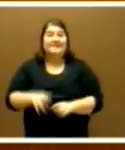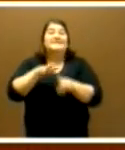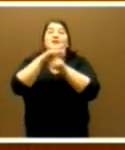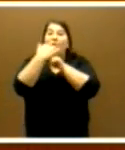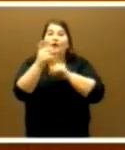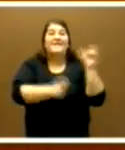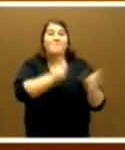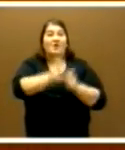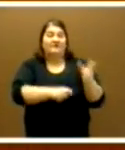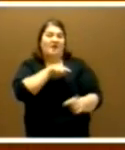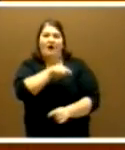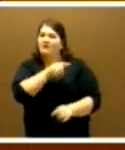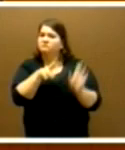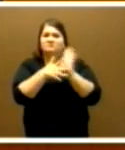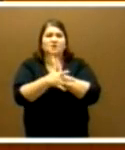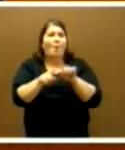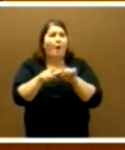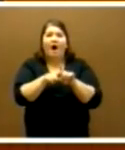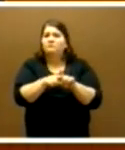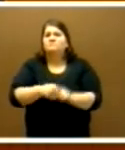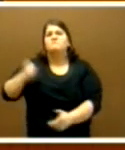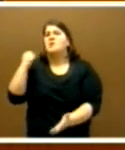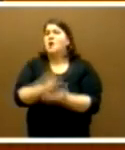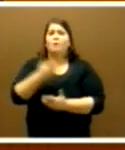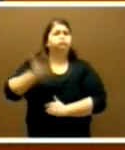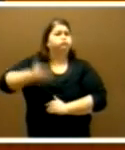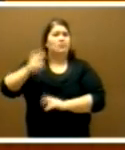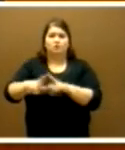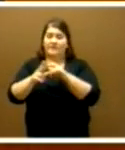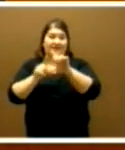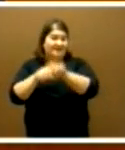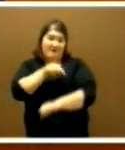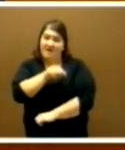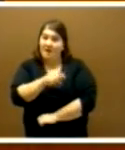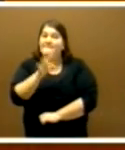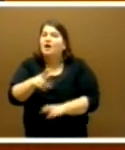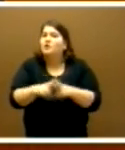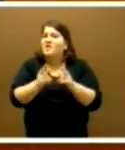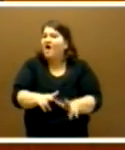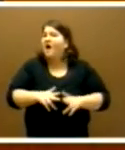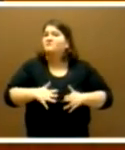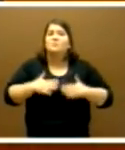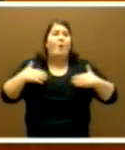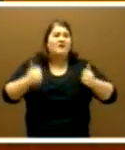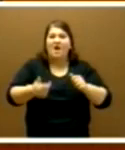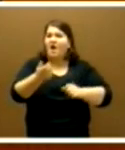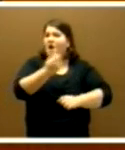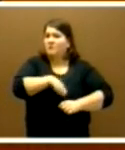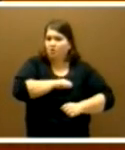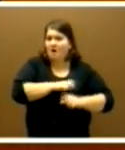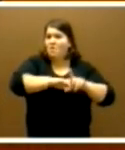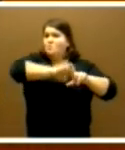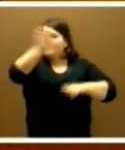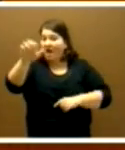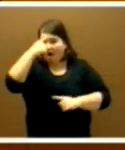se perfila como uno de los principales retos de la sociedad extremeña y se me apuran de toda la sociedad española y europea para